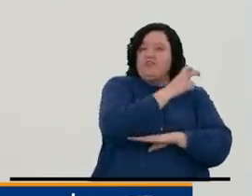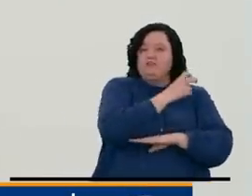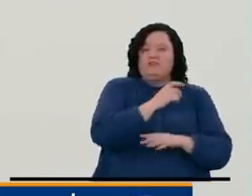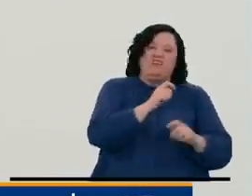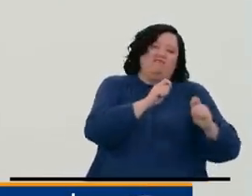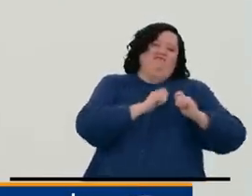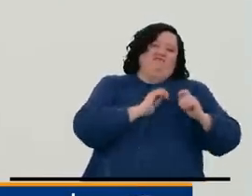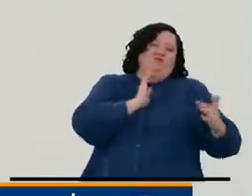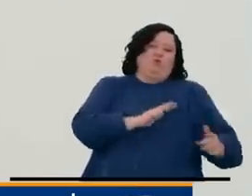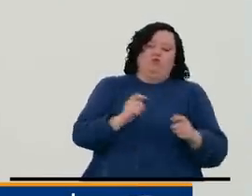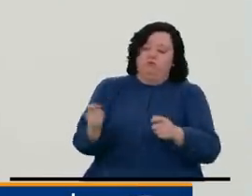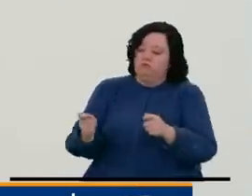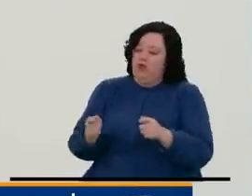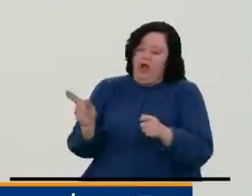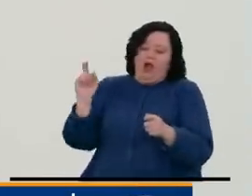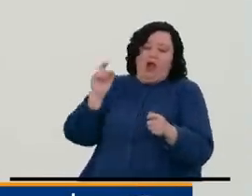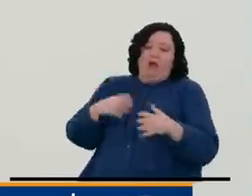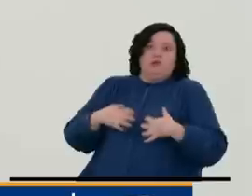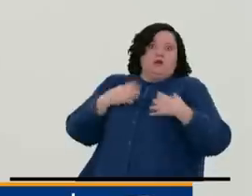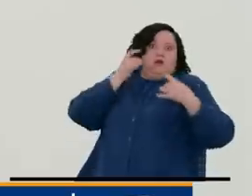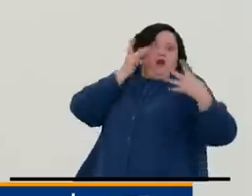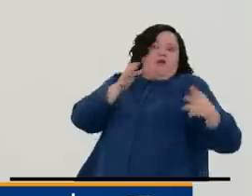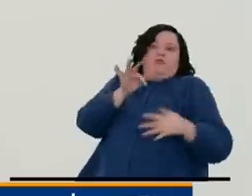caso estaba diciendo terrorismo.